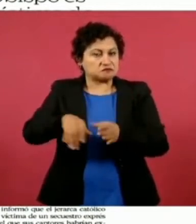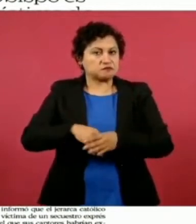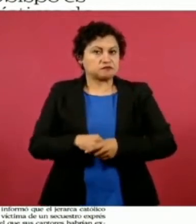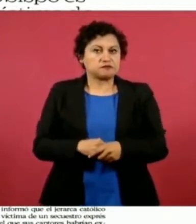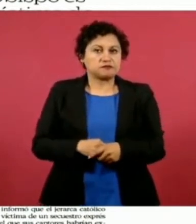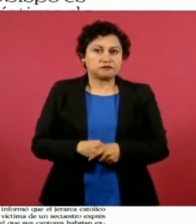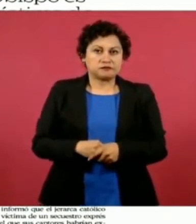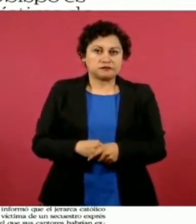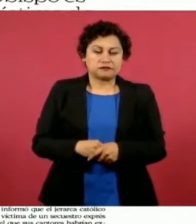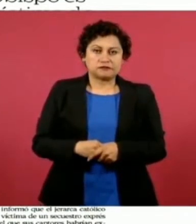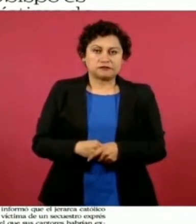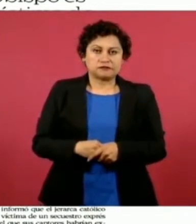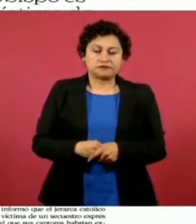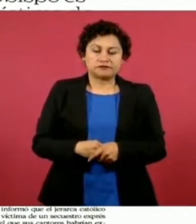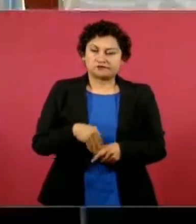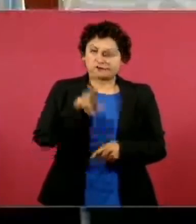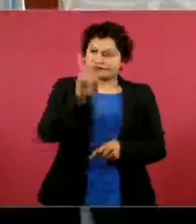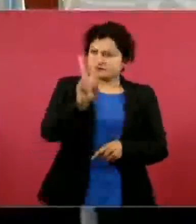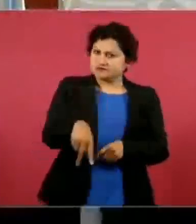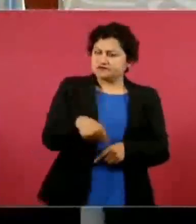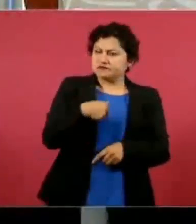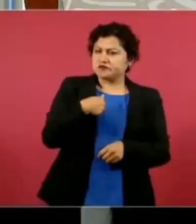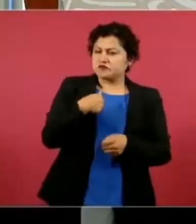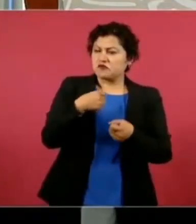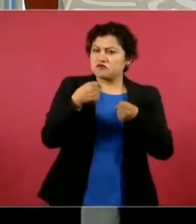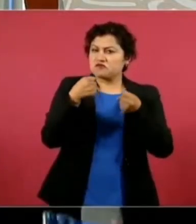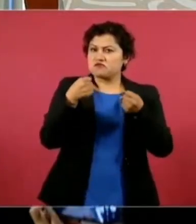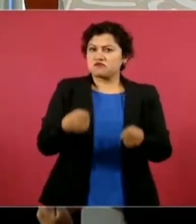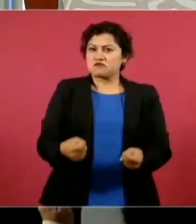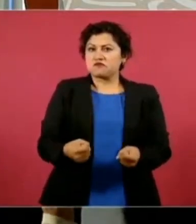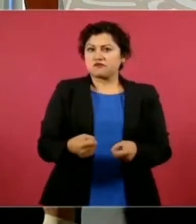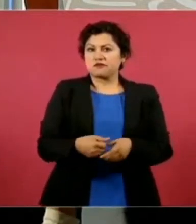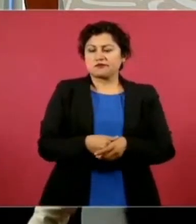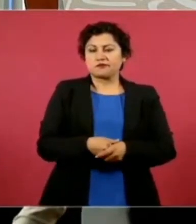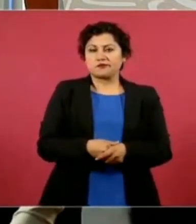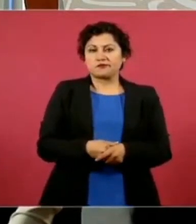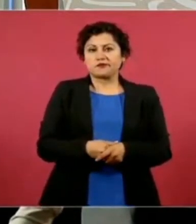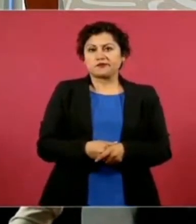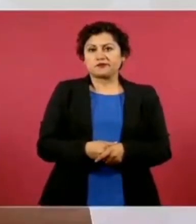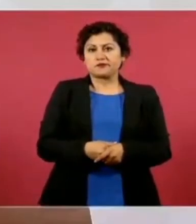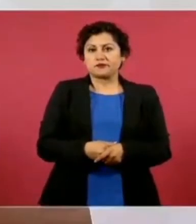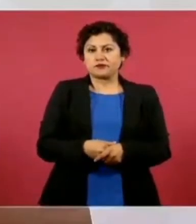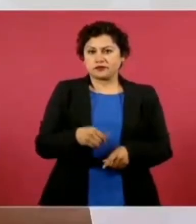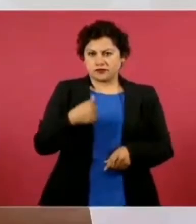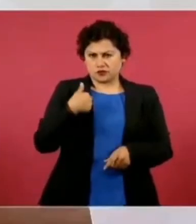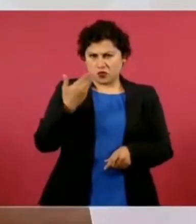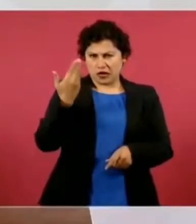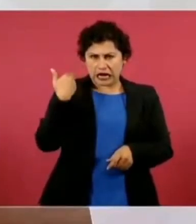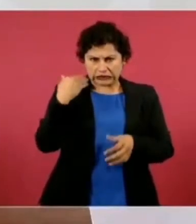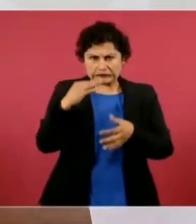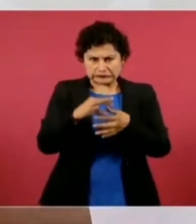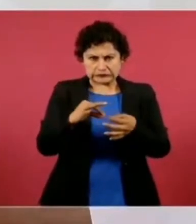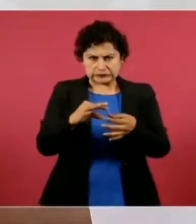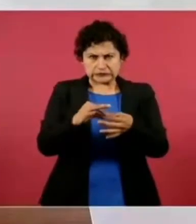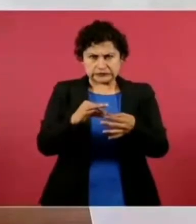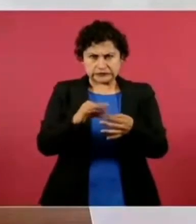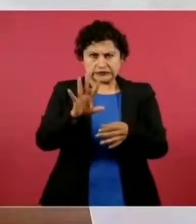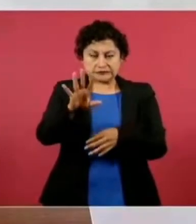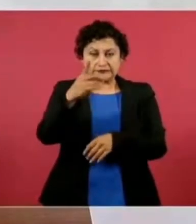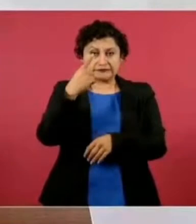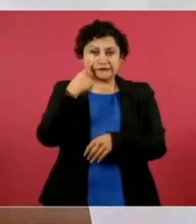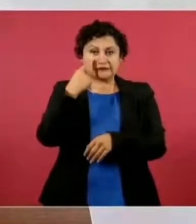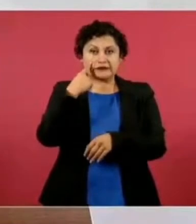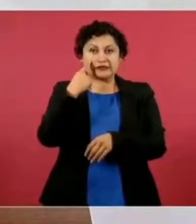No tengo duda, porque sí les platiqué que después del 2006 me